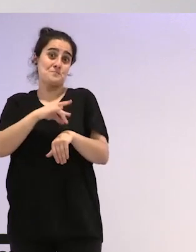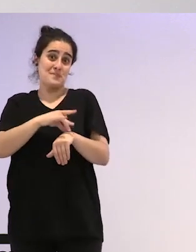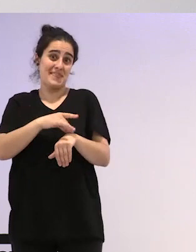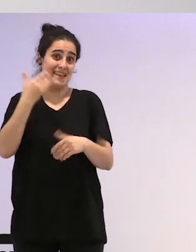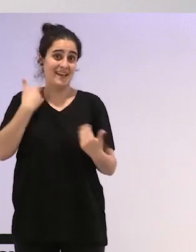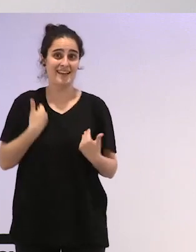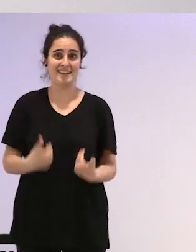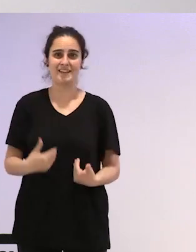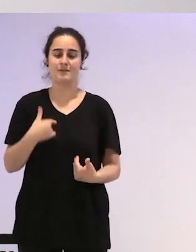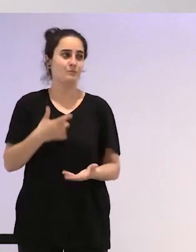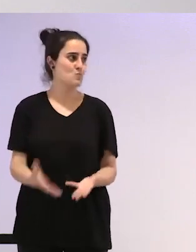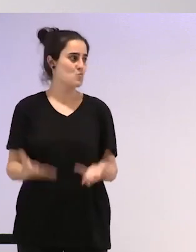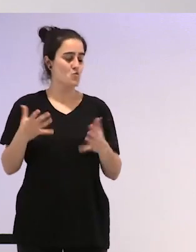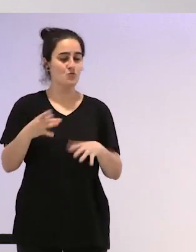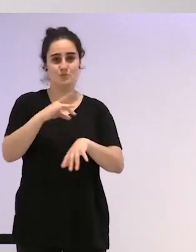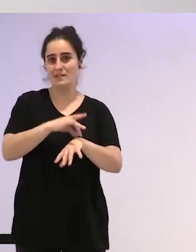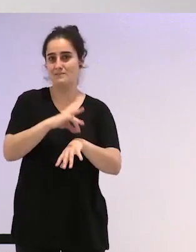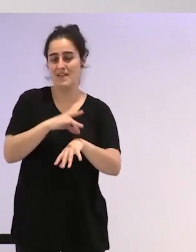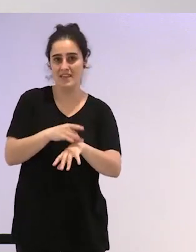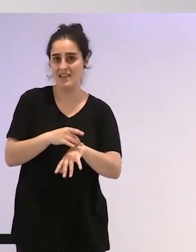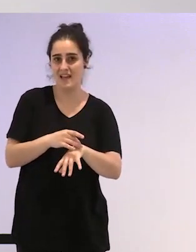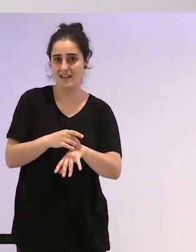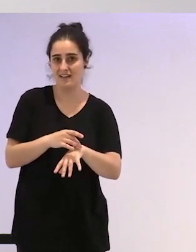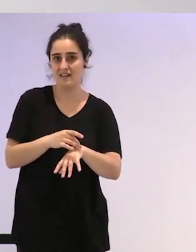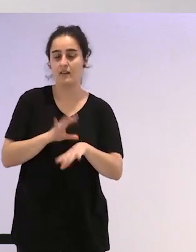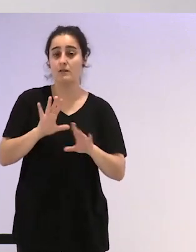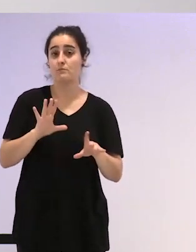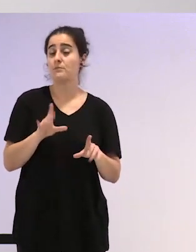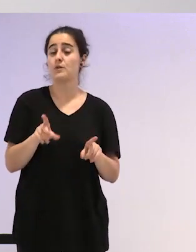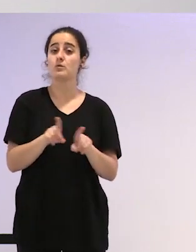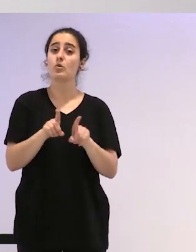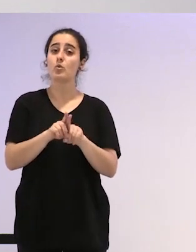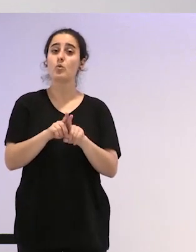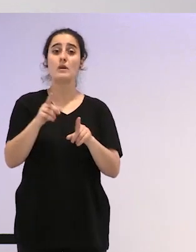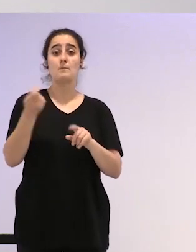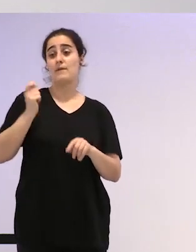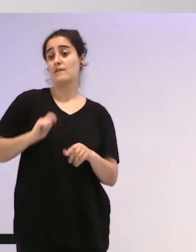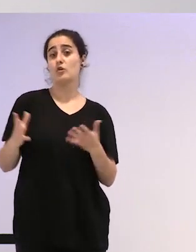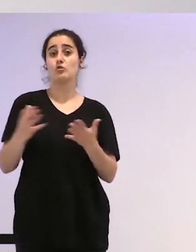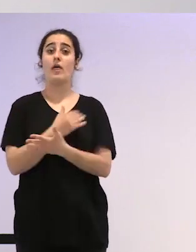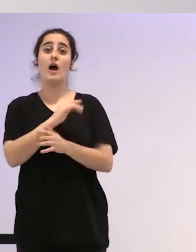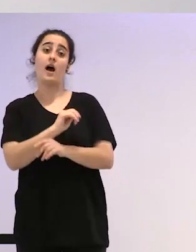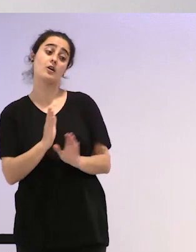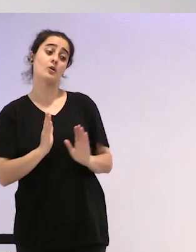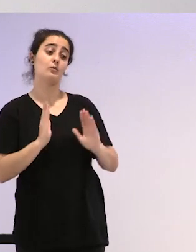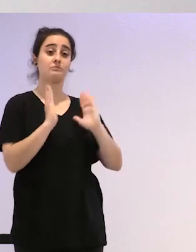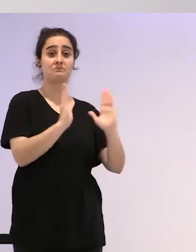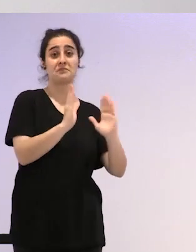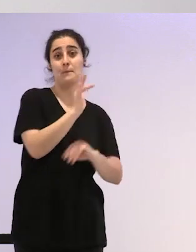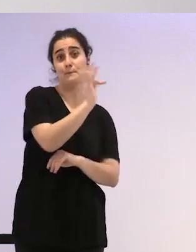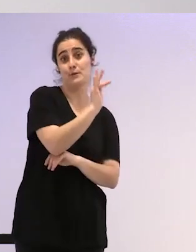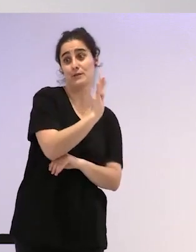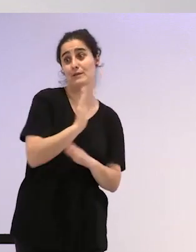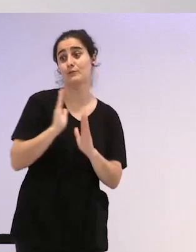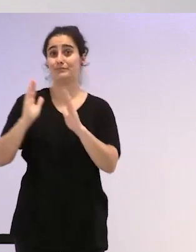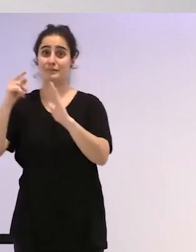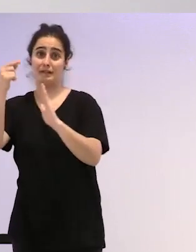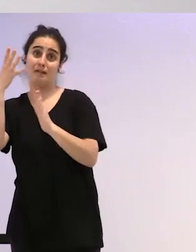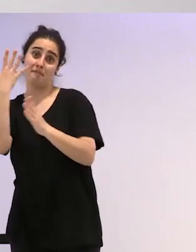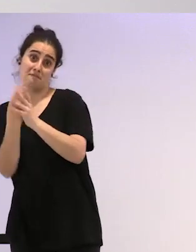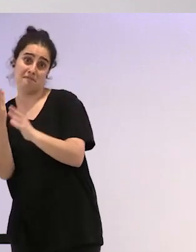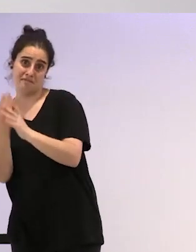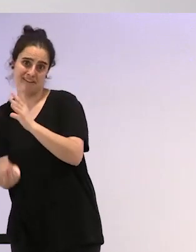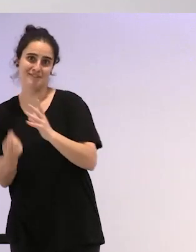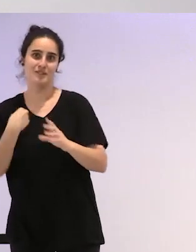me encanta ser médica, pero, bueno, como todas las profesiones, pues tienen su parte fabulosa y tienen sus horrores, ¿no?,